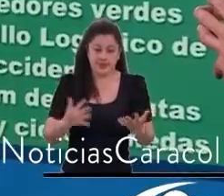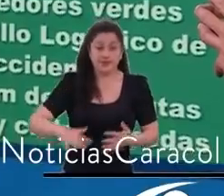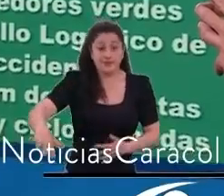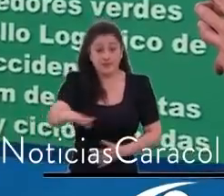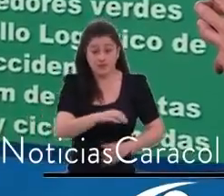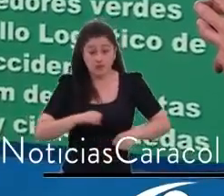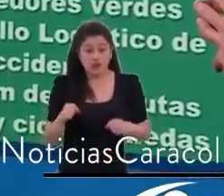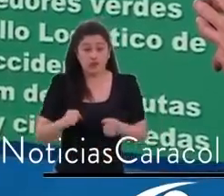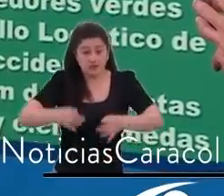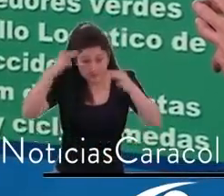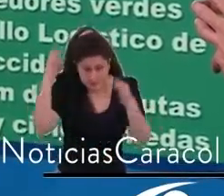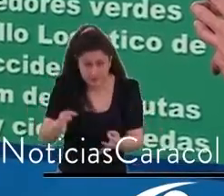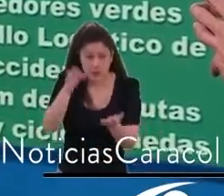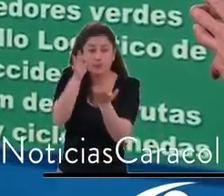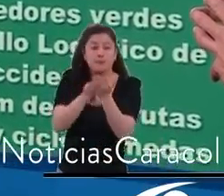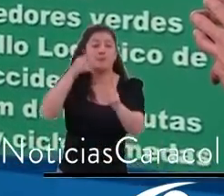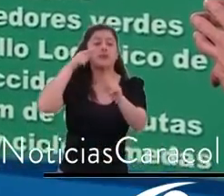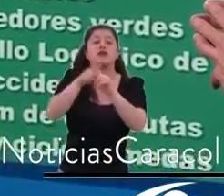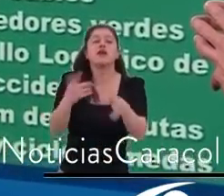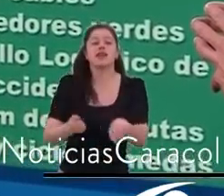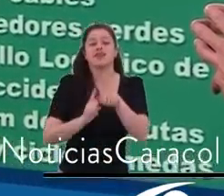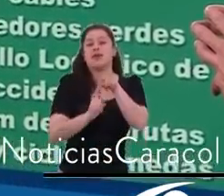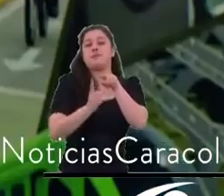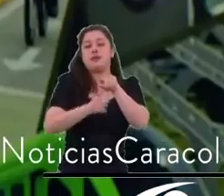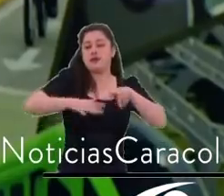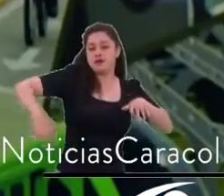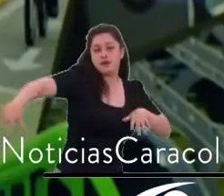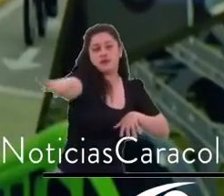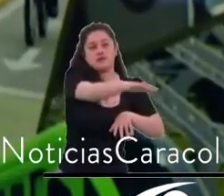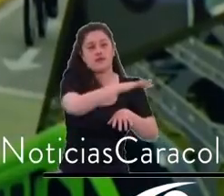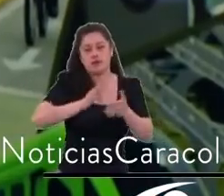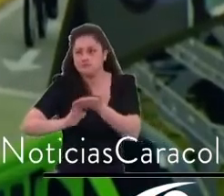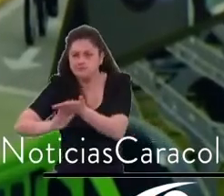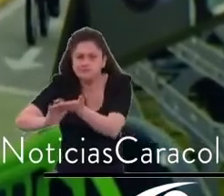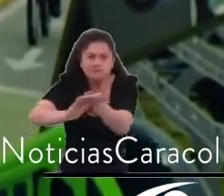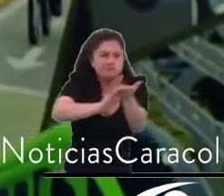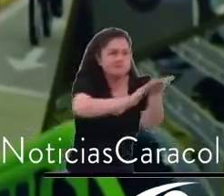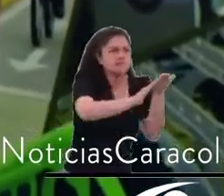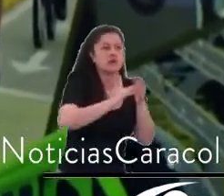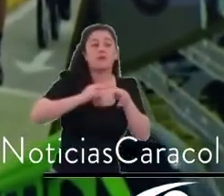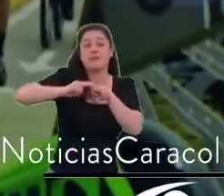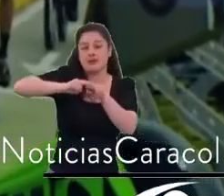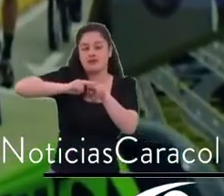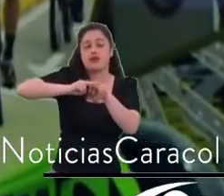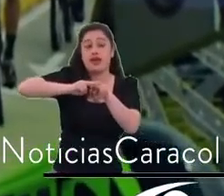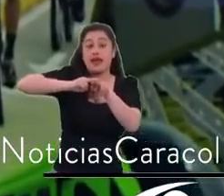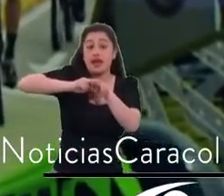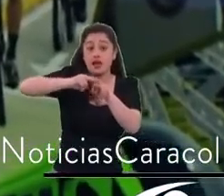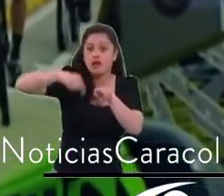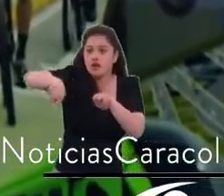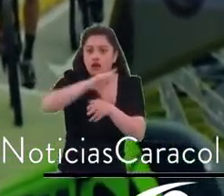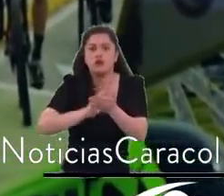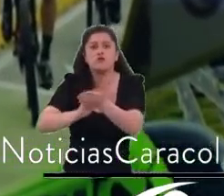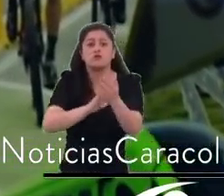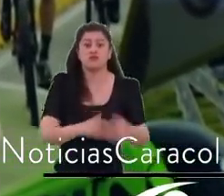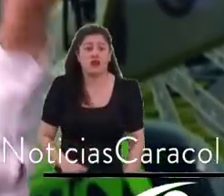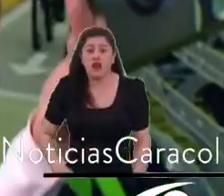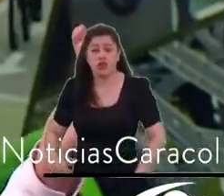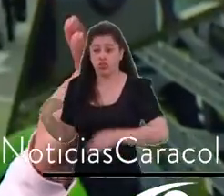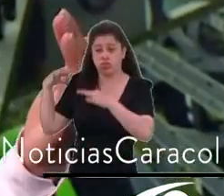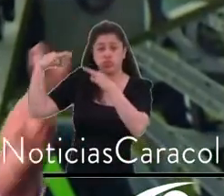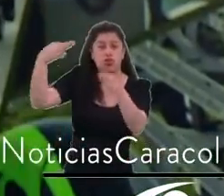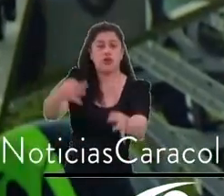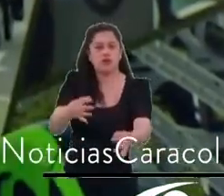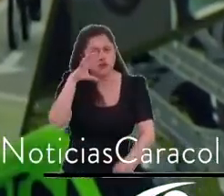primera. El resto de las capitales de América Latina tienen transporte público multimodal de varios modos. Tienen buses eléctricos pero